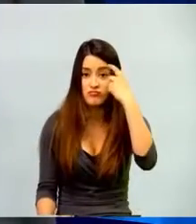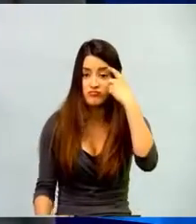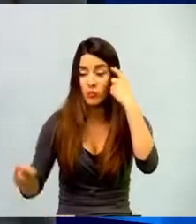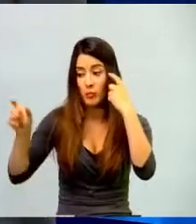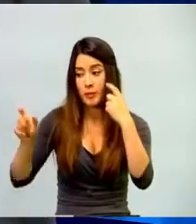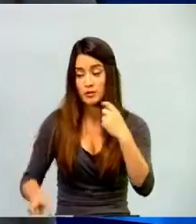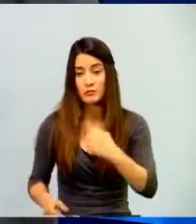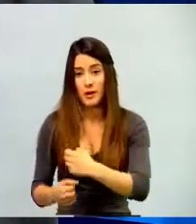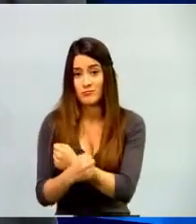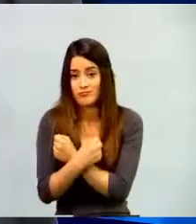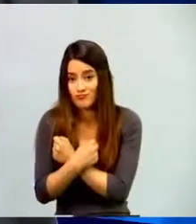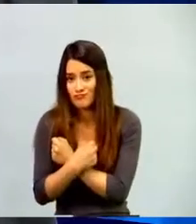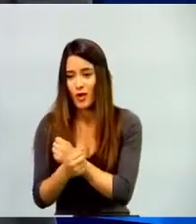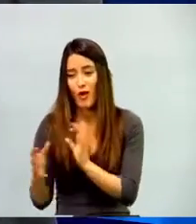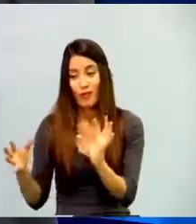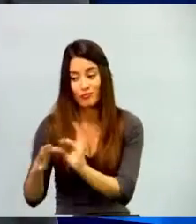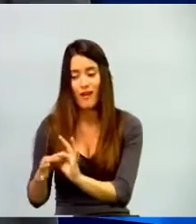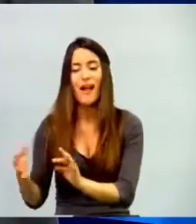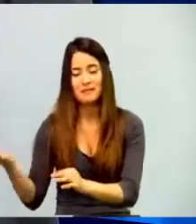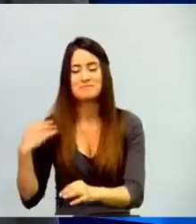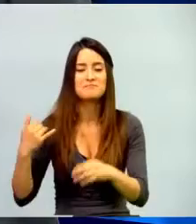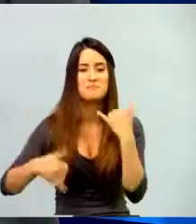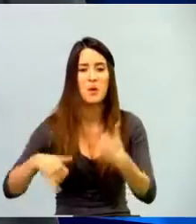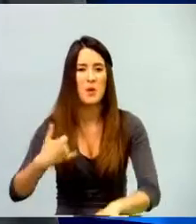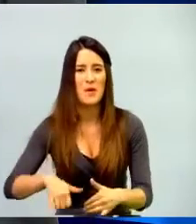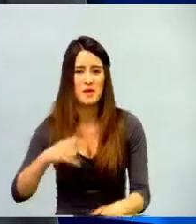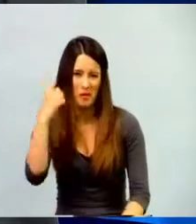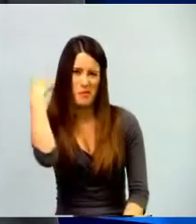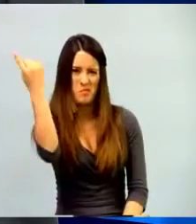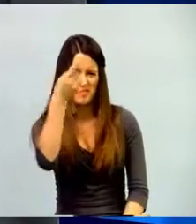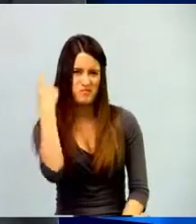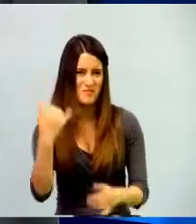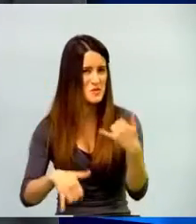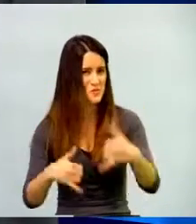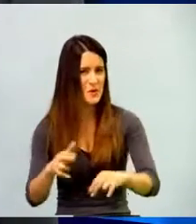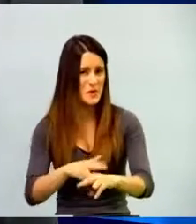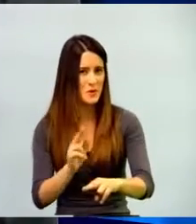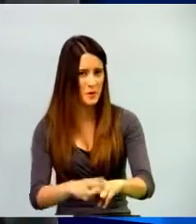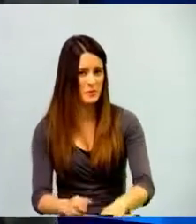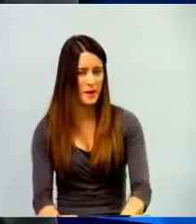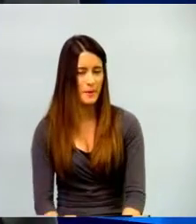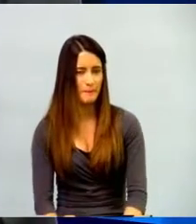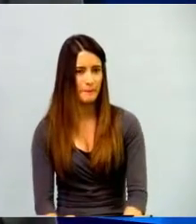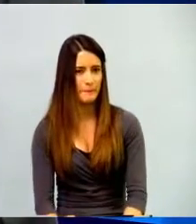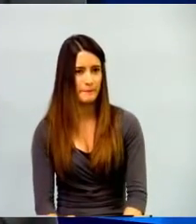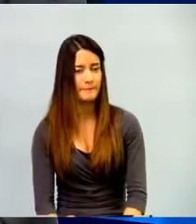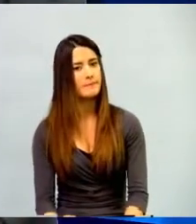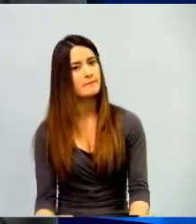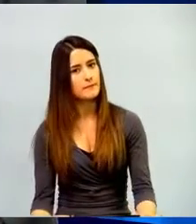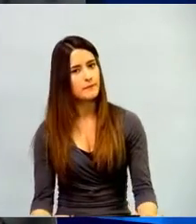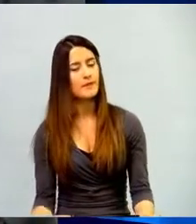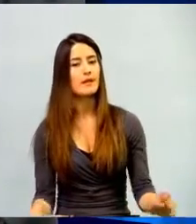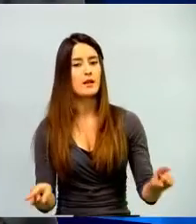Entonces, sí va a ser un éxito en la medida en que nosotros los docentes entendamos que es